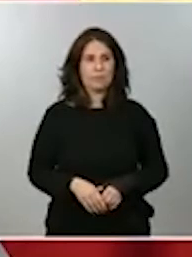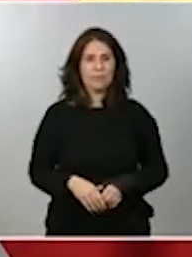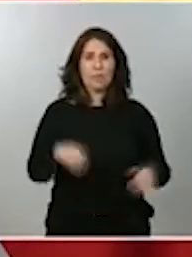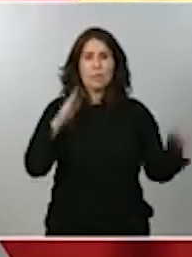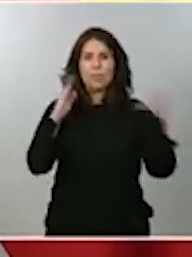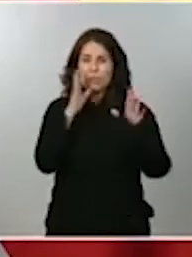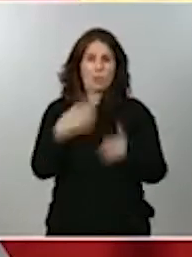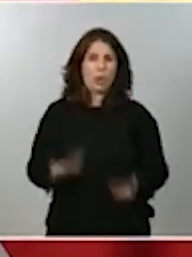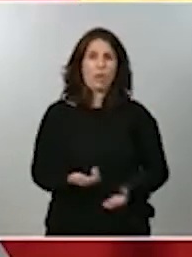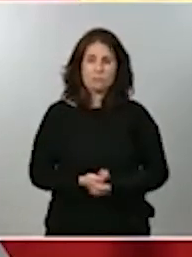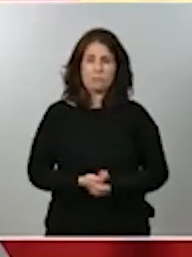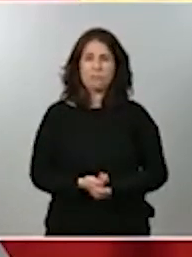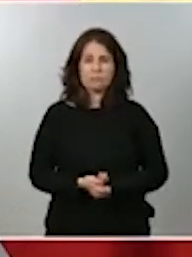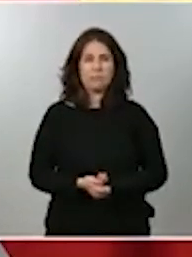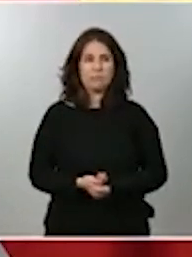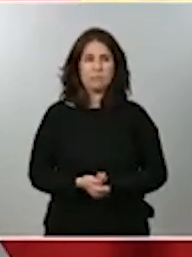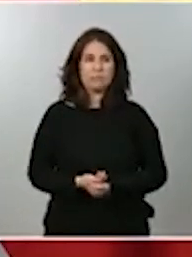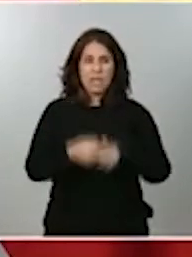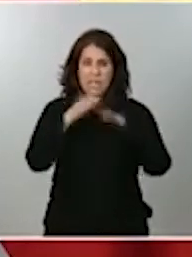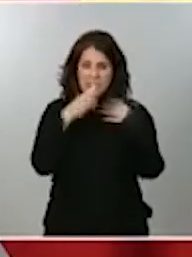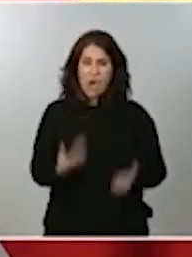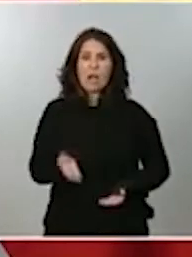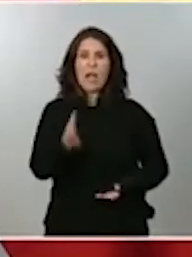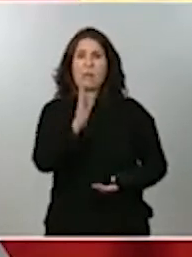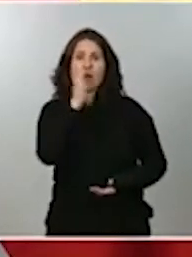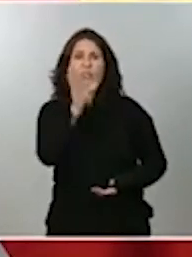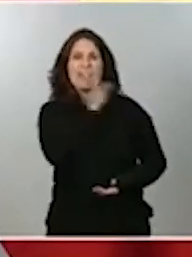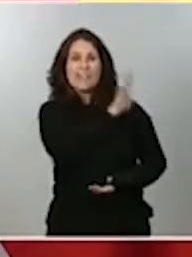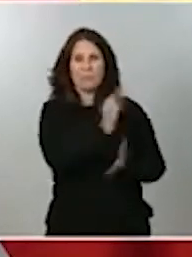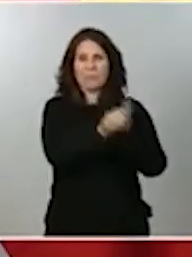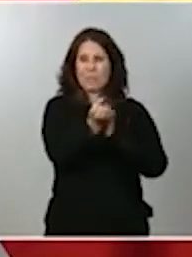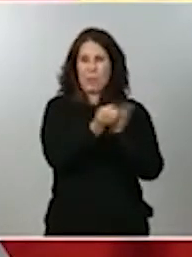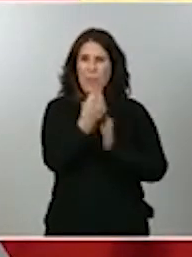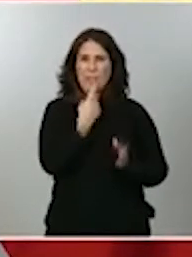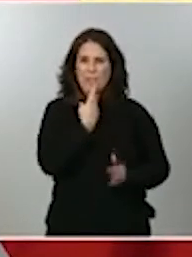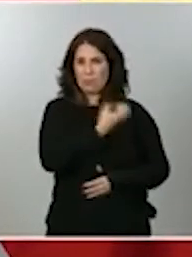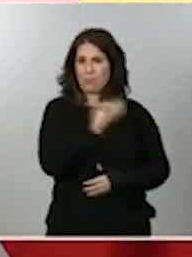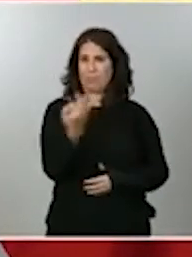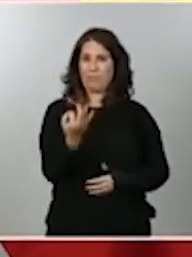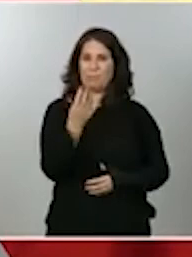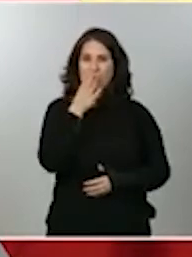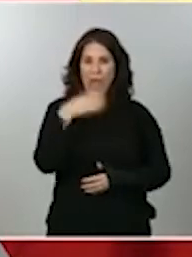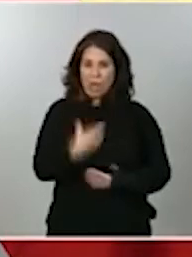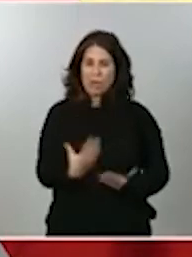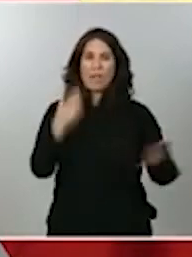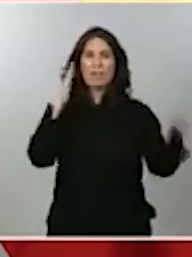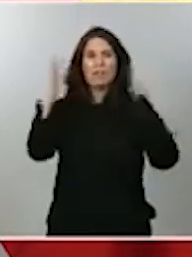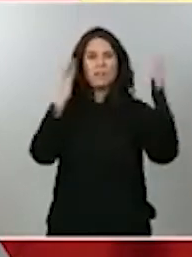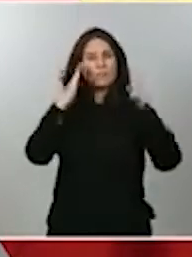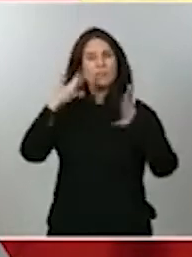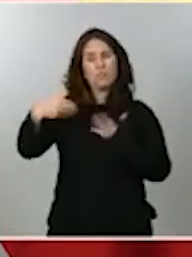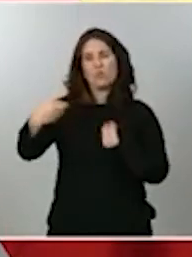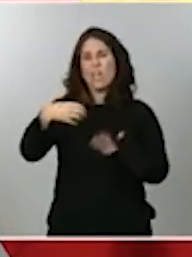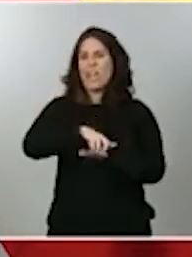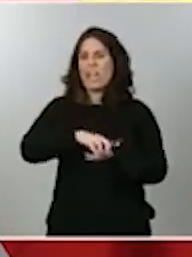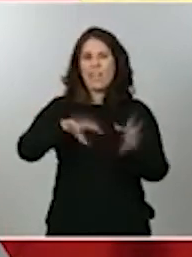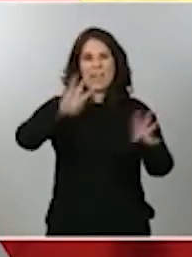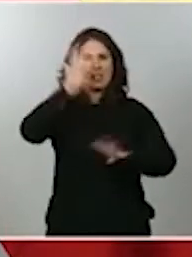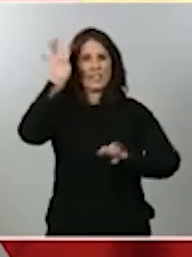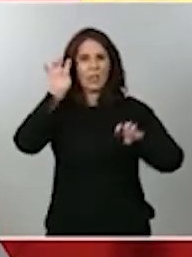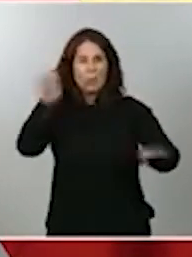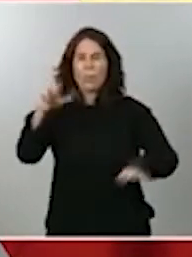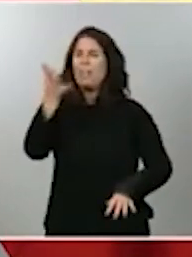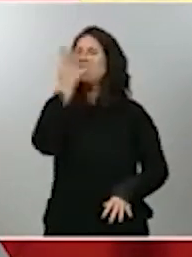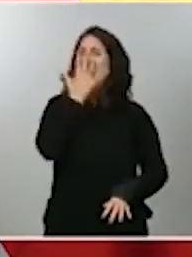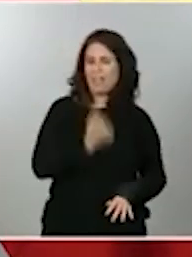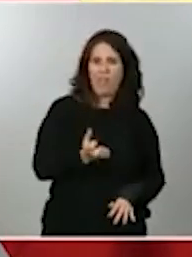es ahora, justo por lo que decía la portavoz, estamos viviendo momentos de enorme incertidumbre, de enorme tristeza, pero, sin lugar a